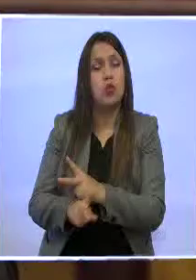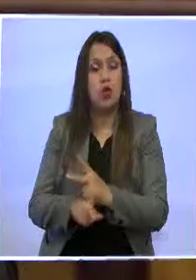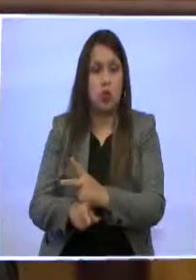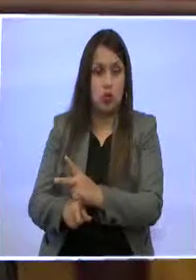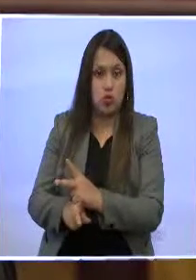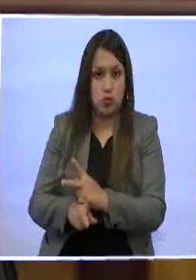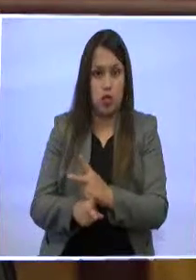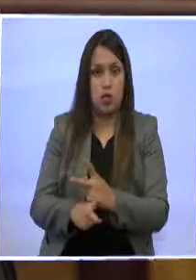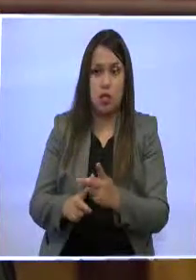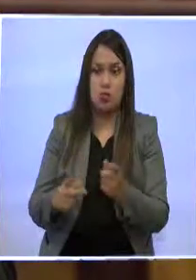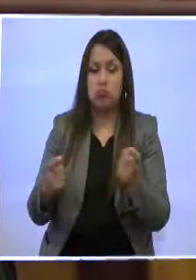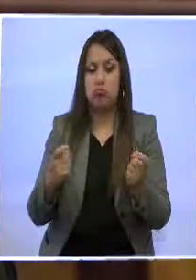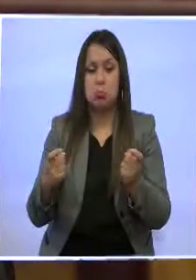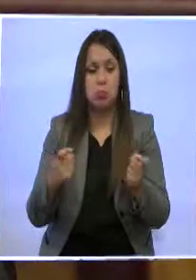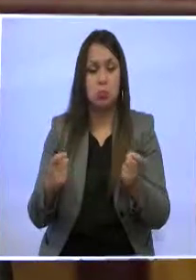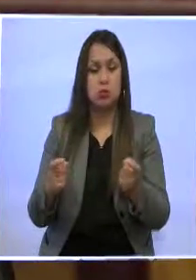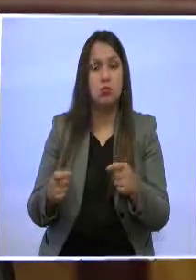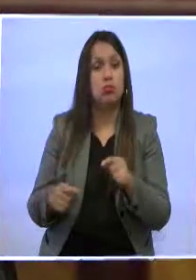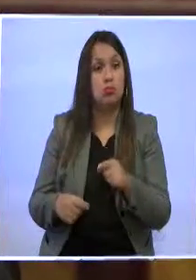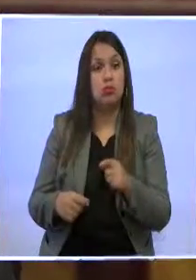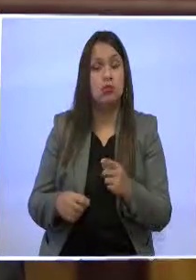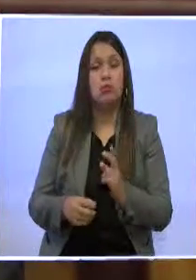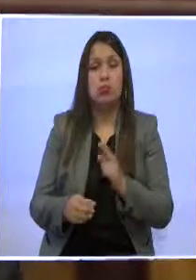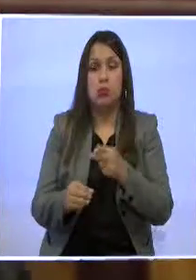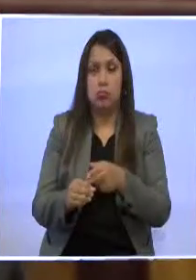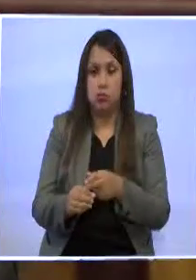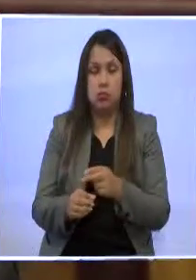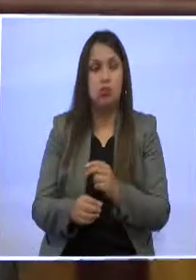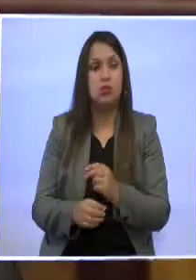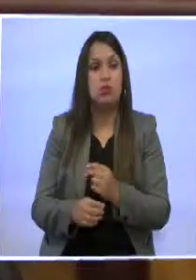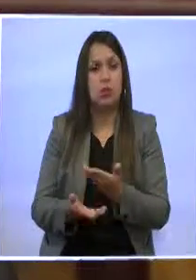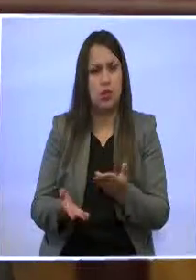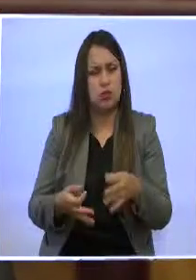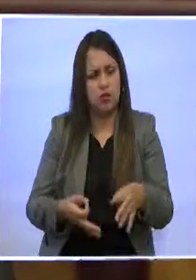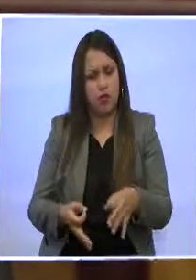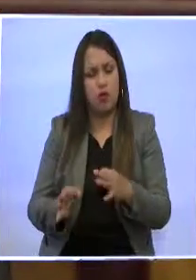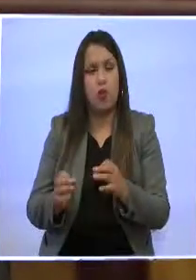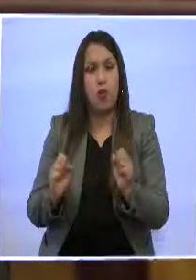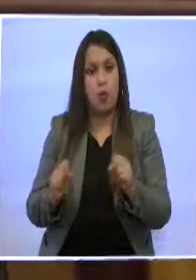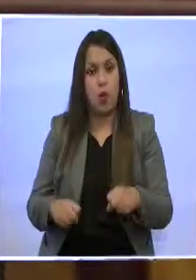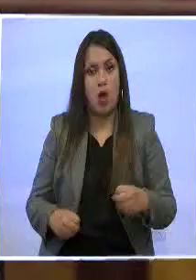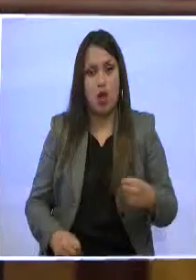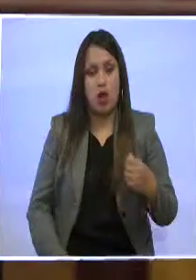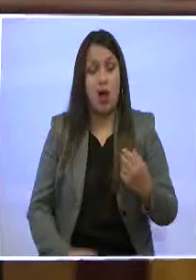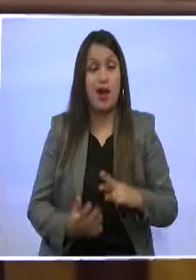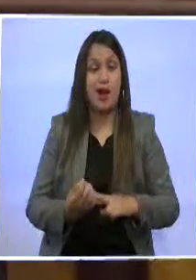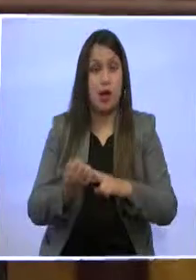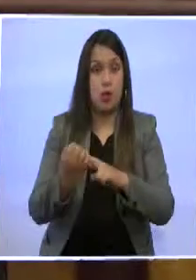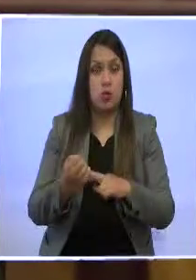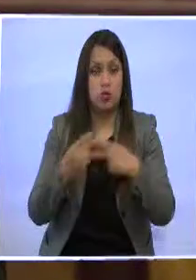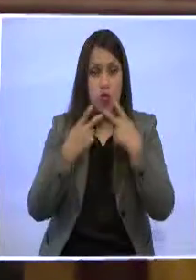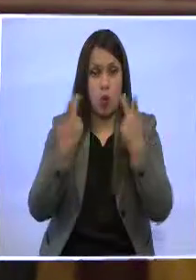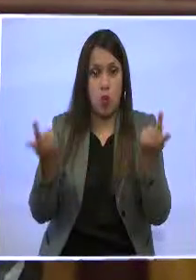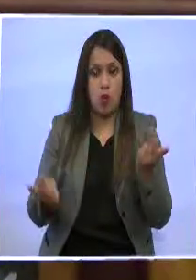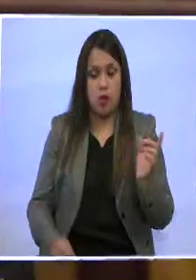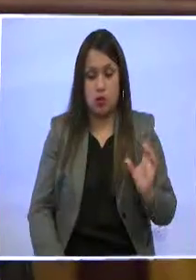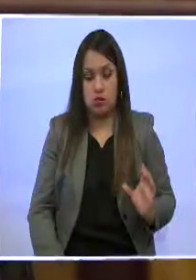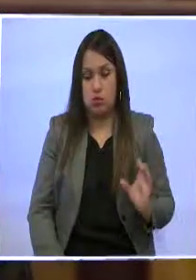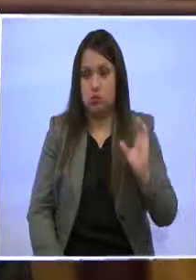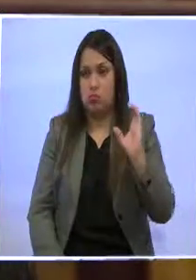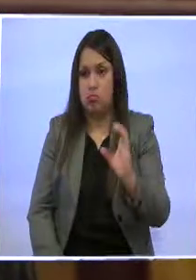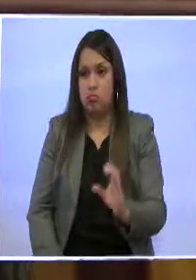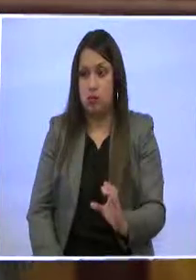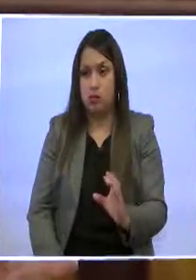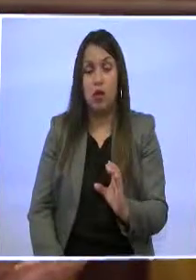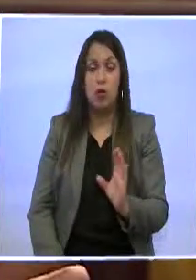utilización de estos mecanismos que permiten que la definición de la inversión pública no sea un hecho volitivo de la autoridad de